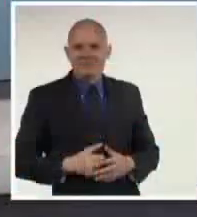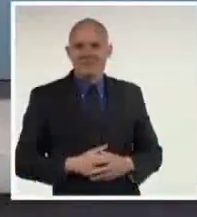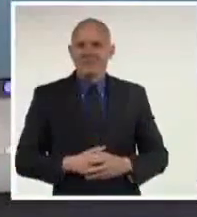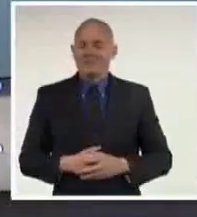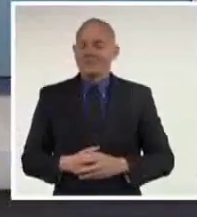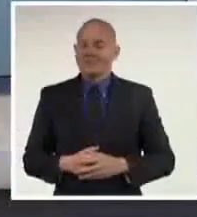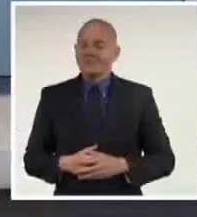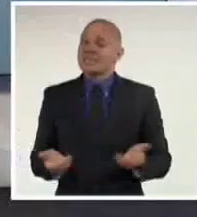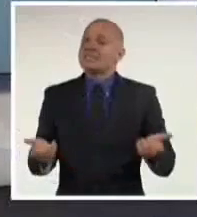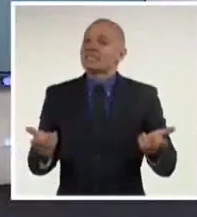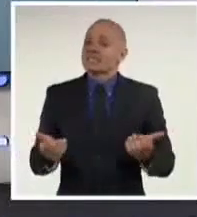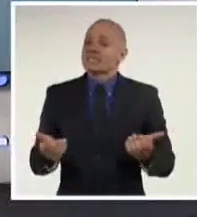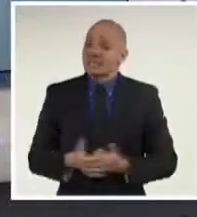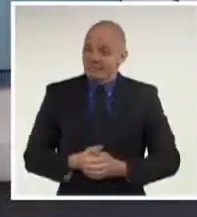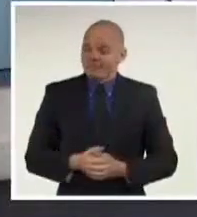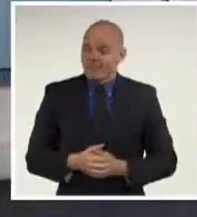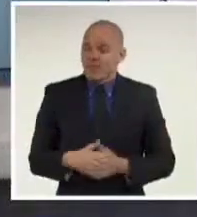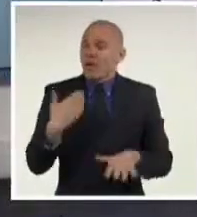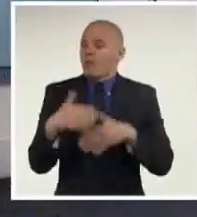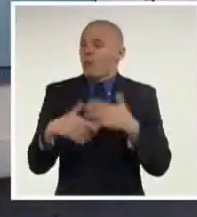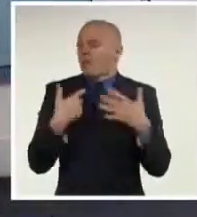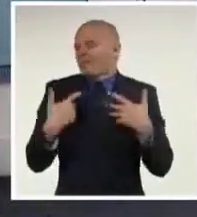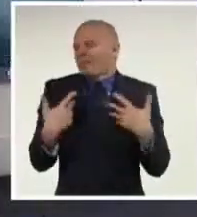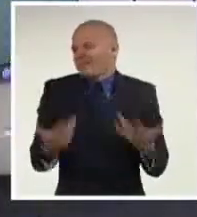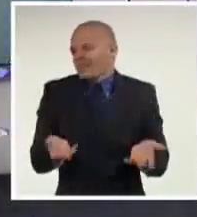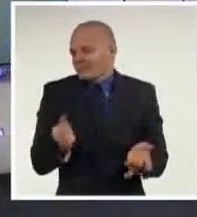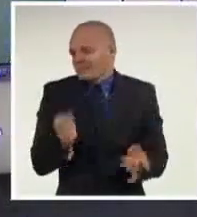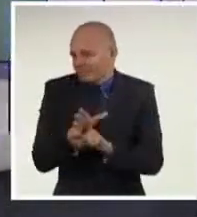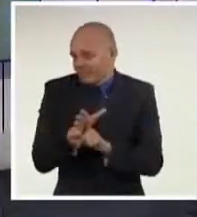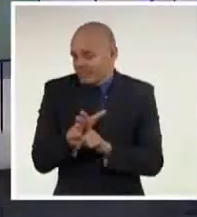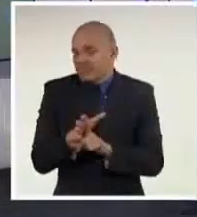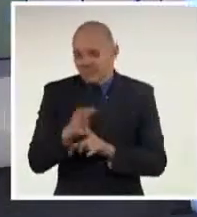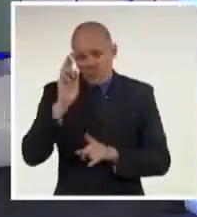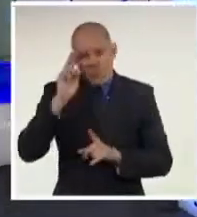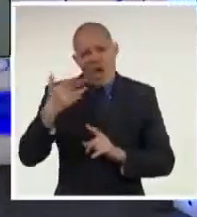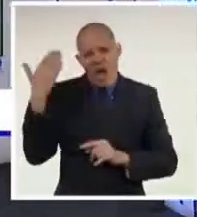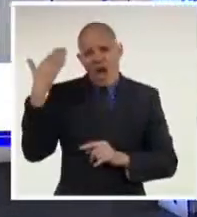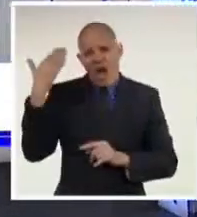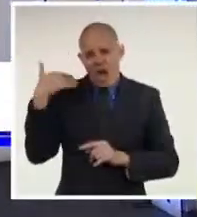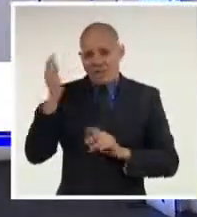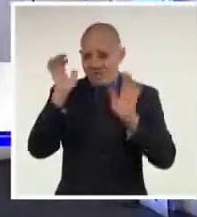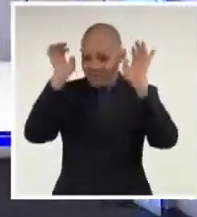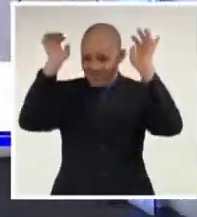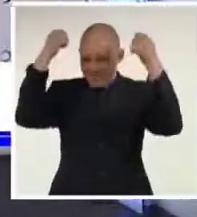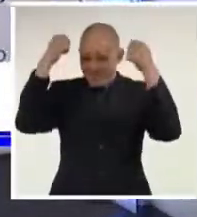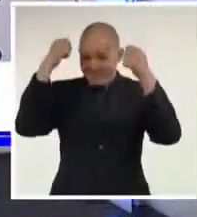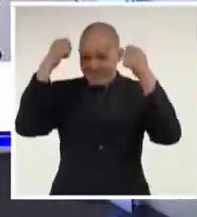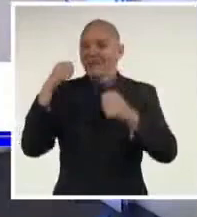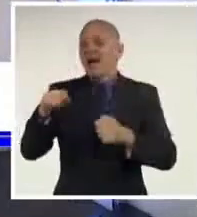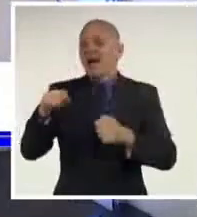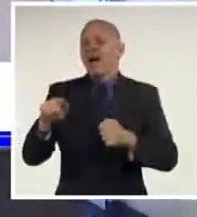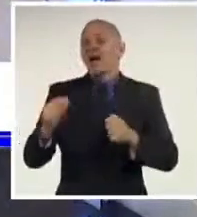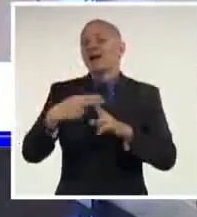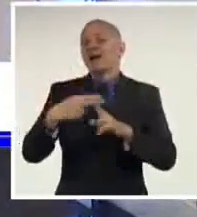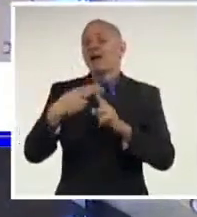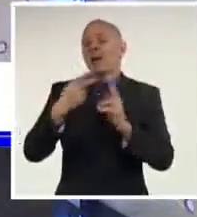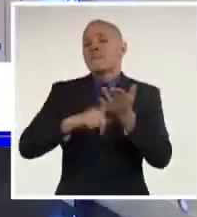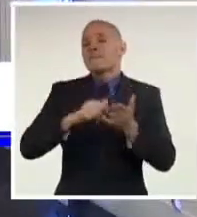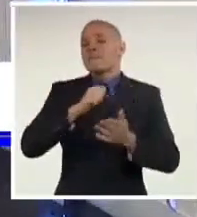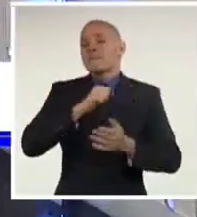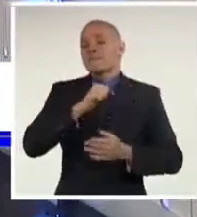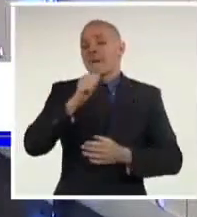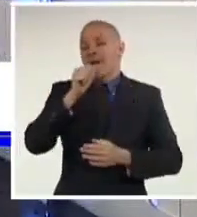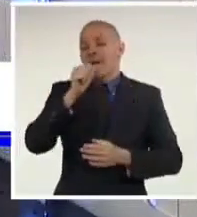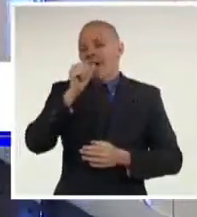Todo comenzó cuando Pedro Castillo intentó resolver la ingobernabilidad paralizante que lo asumía en un ir y venir de